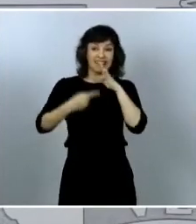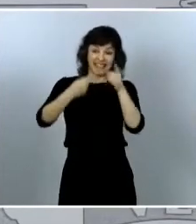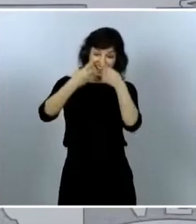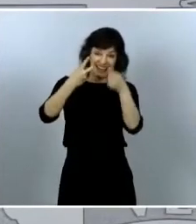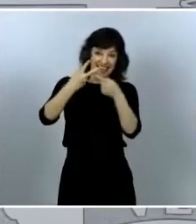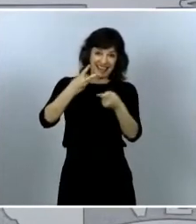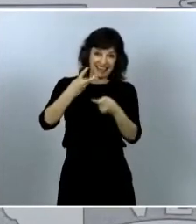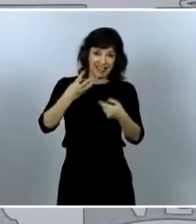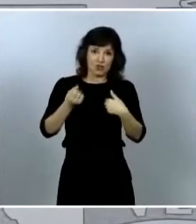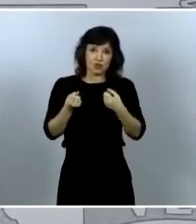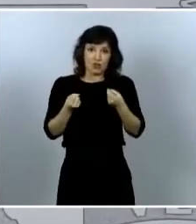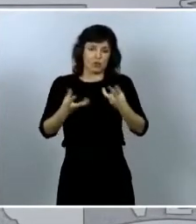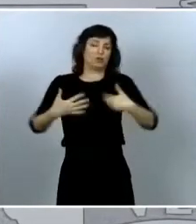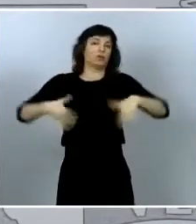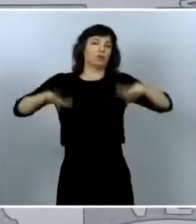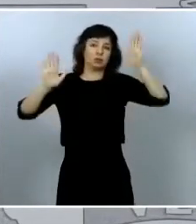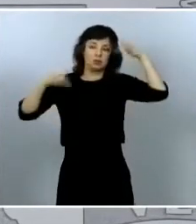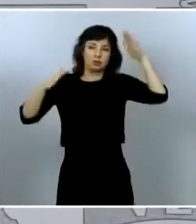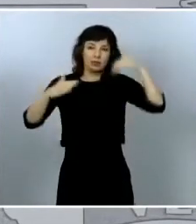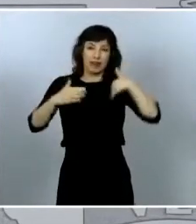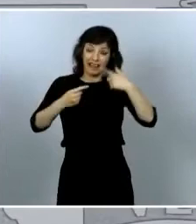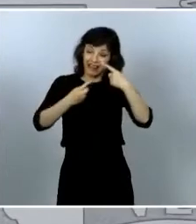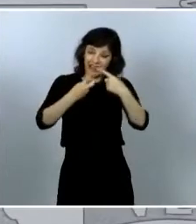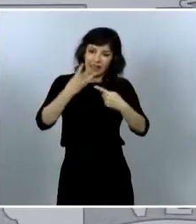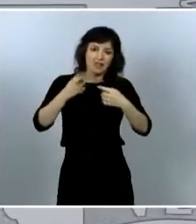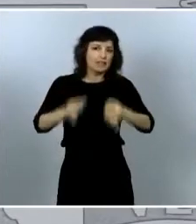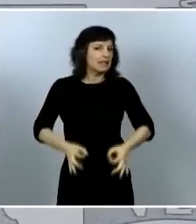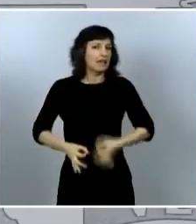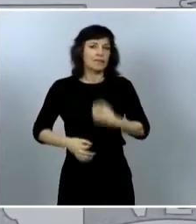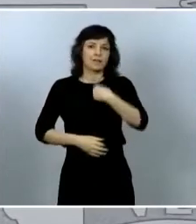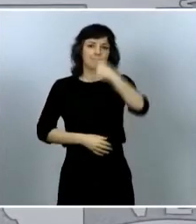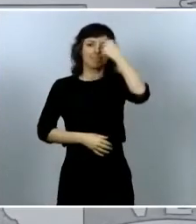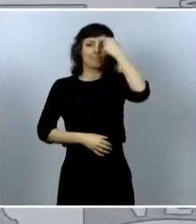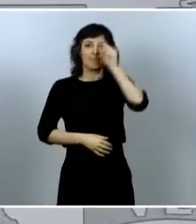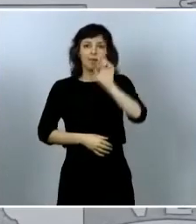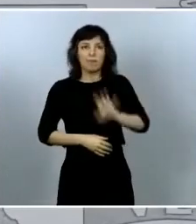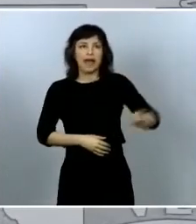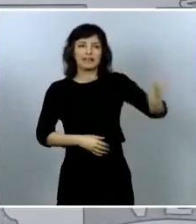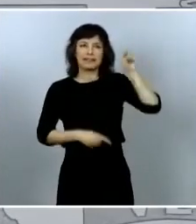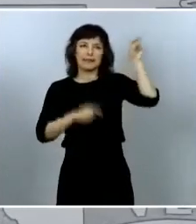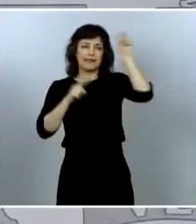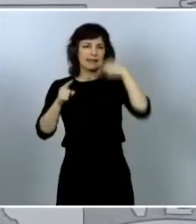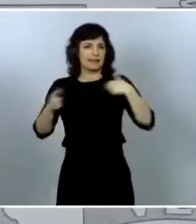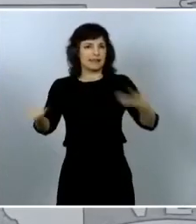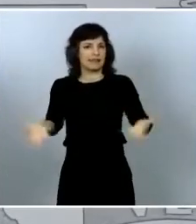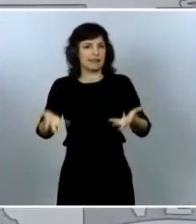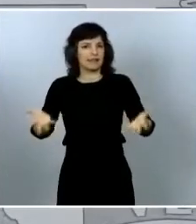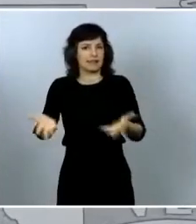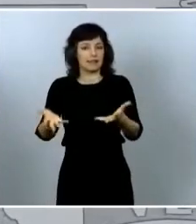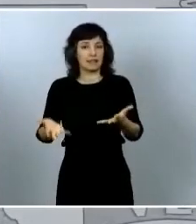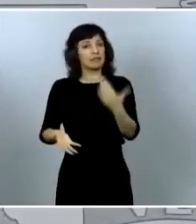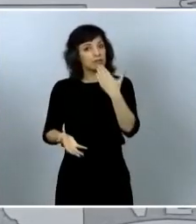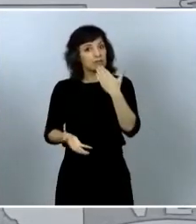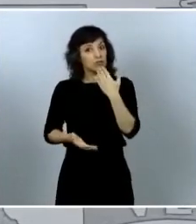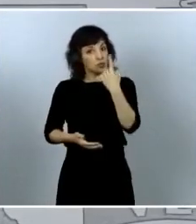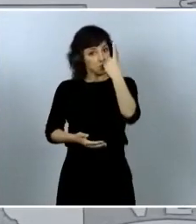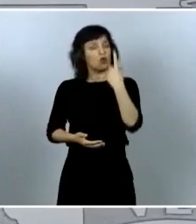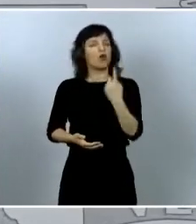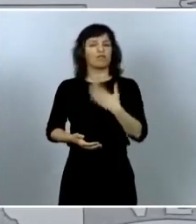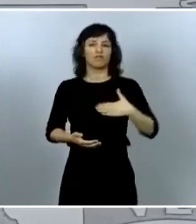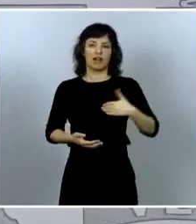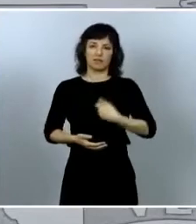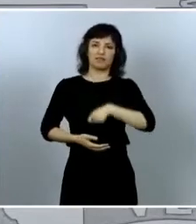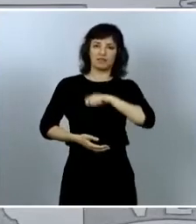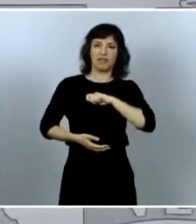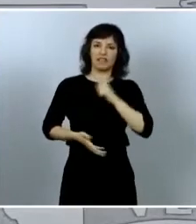astronómicas ha estado siempre el impulso de varios países y entre ellos quiero recordar y reivindicar también el papel de nuestro país de España